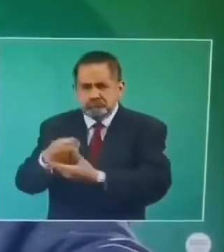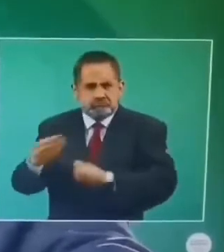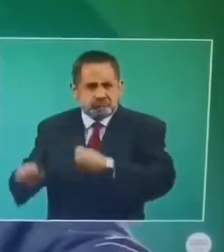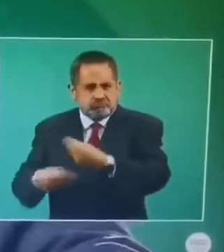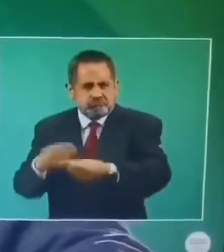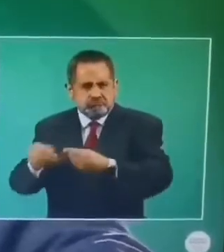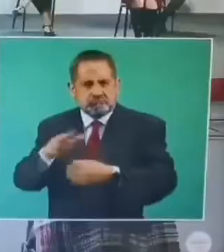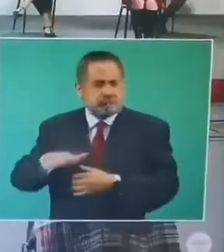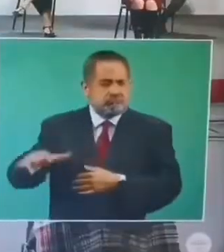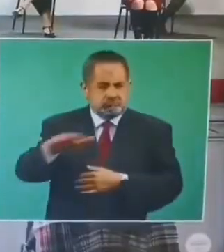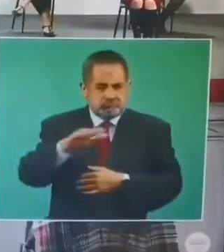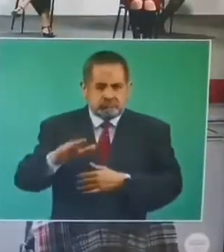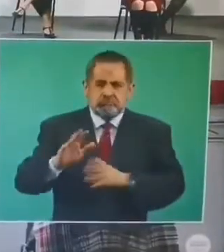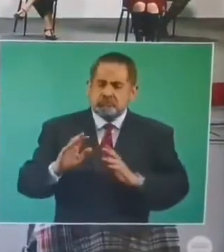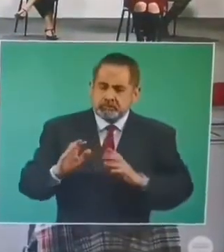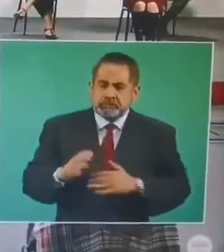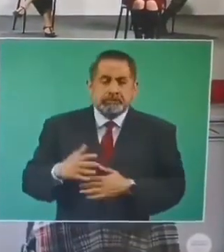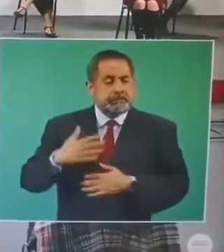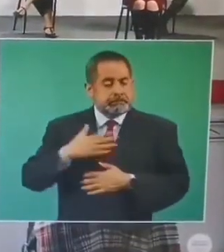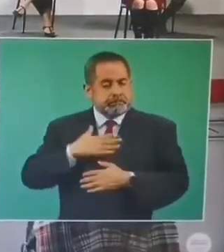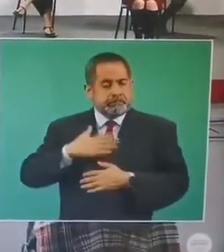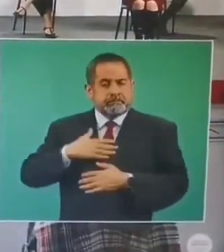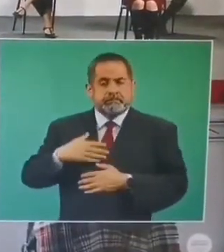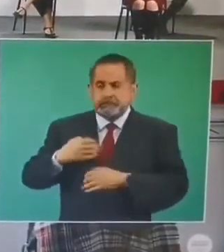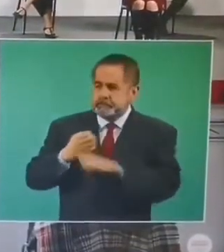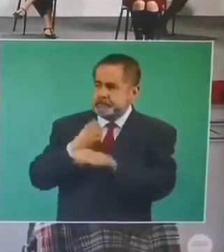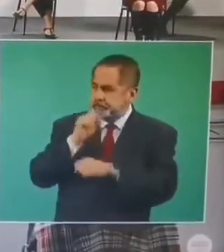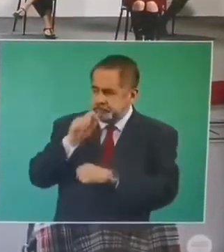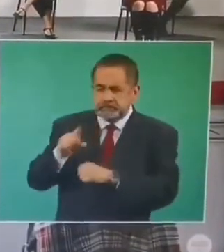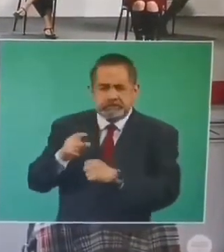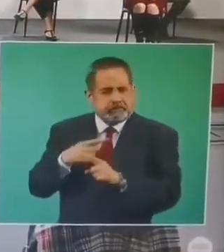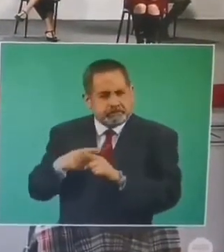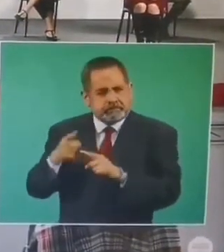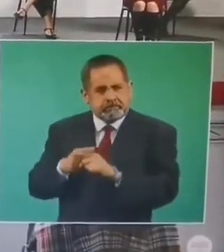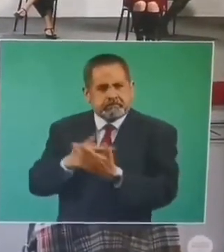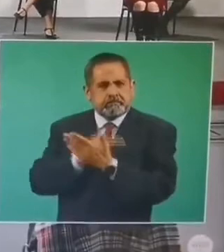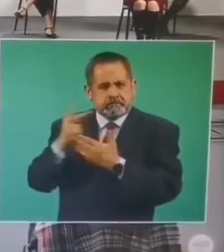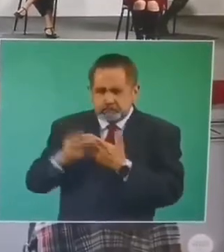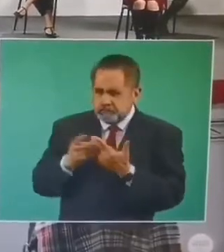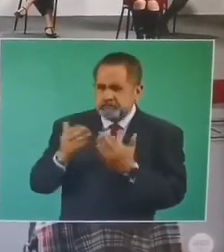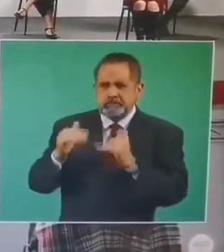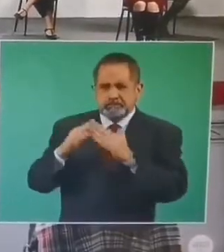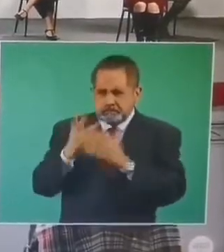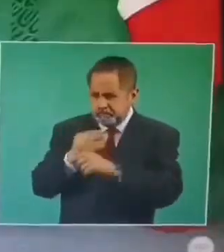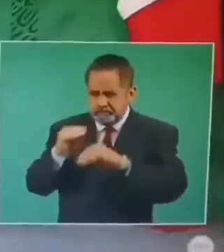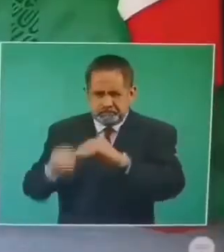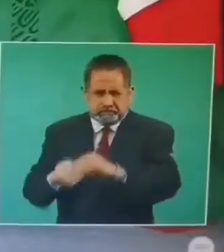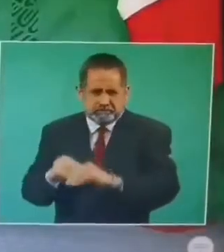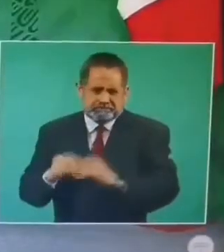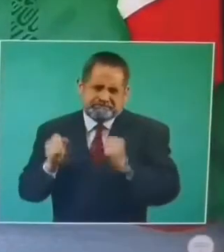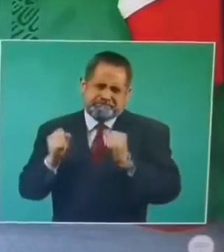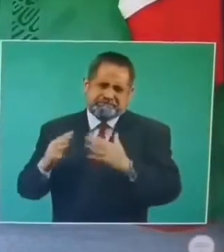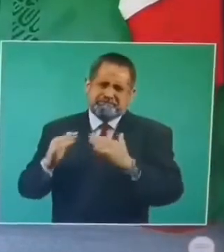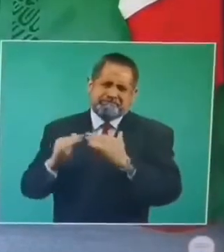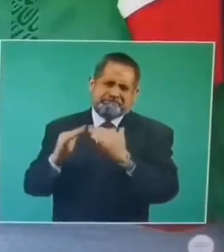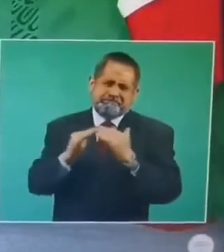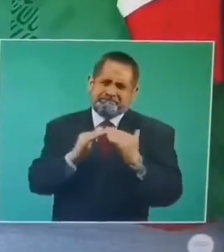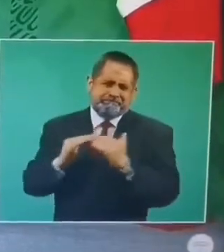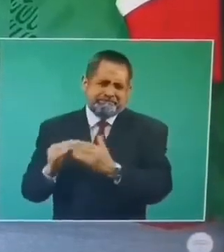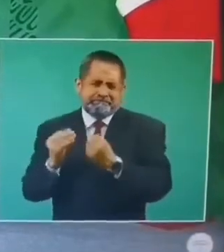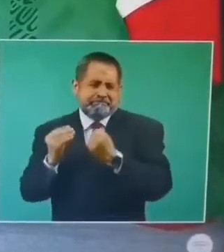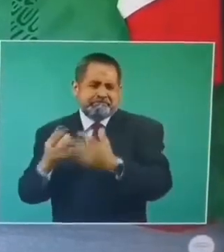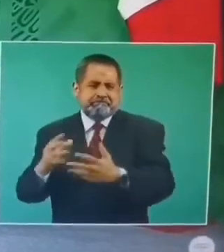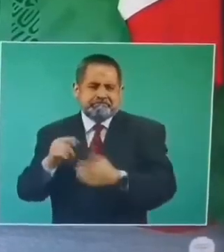cabo en los estados, y nosotros como estados también llevamos nuestros planes de vivienda. Miles de acciones de vivienda, miles